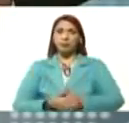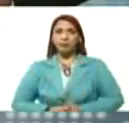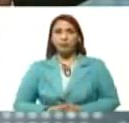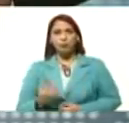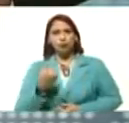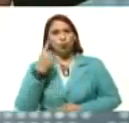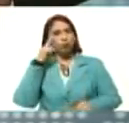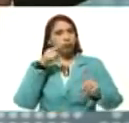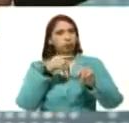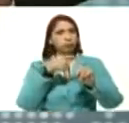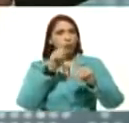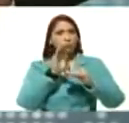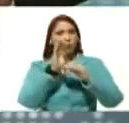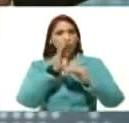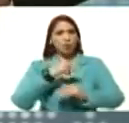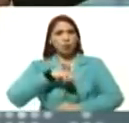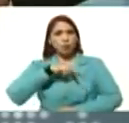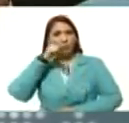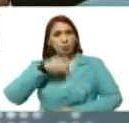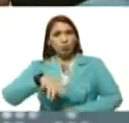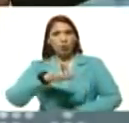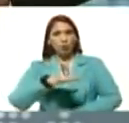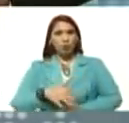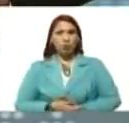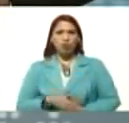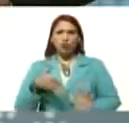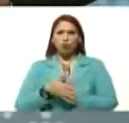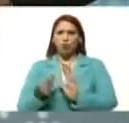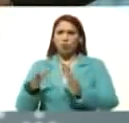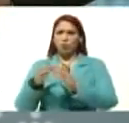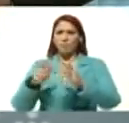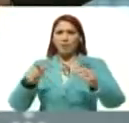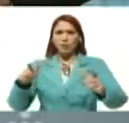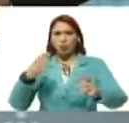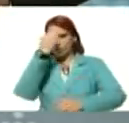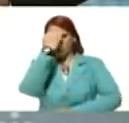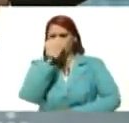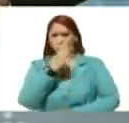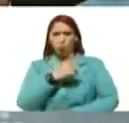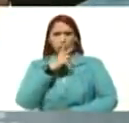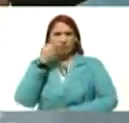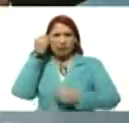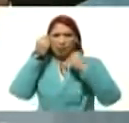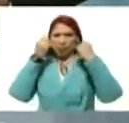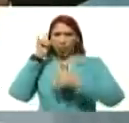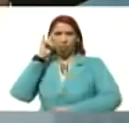un solo objetivo, proteger a nuestro pueblo, de estos terroristas, perversos,